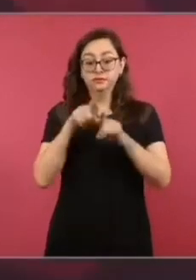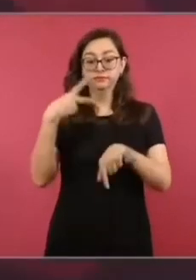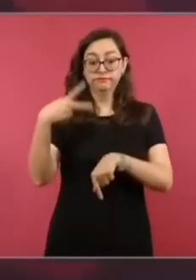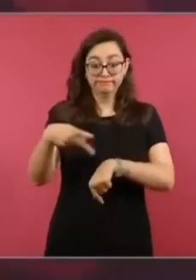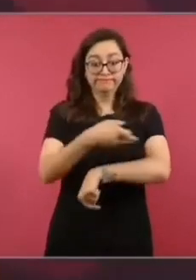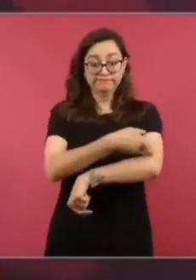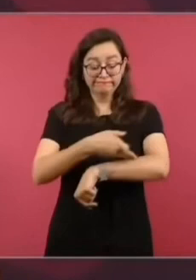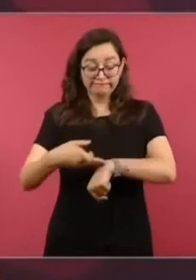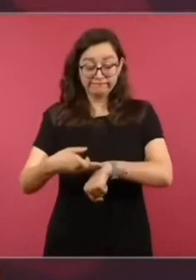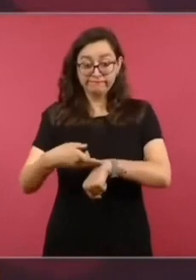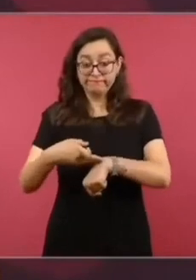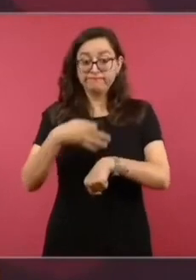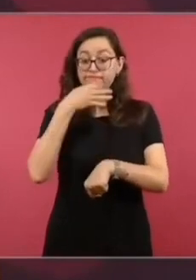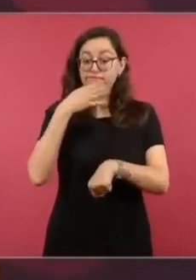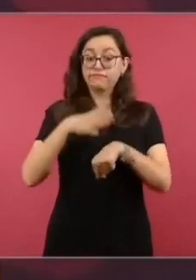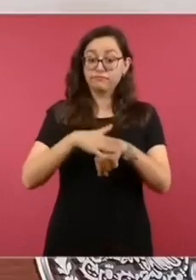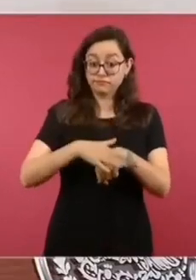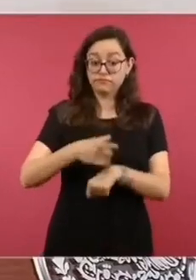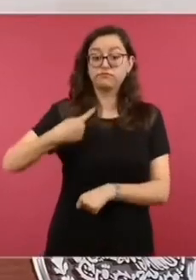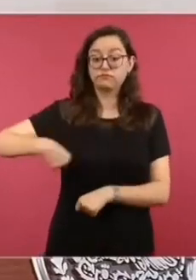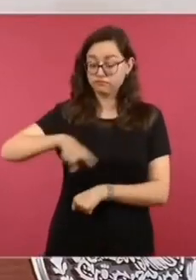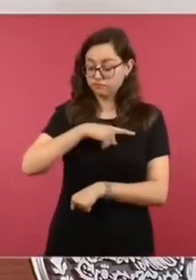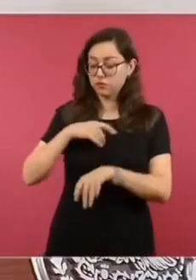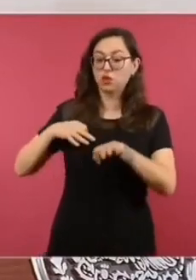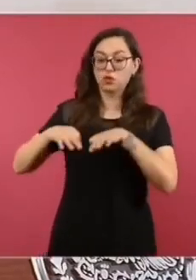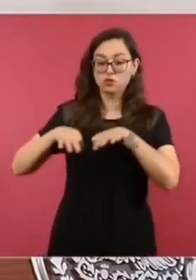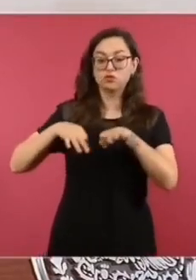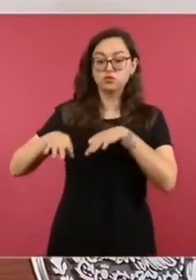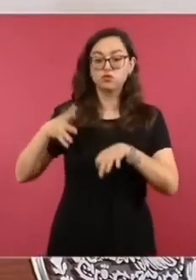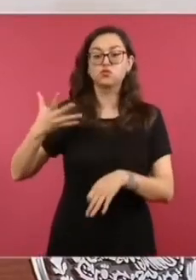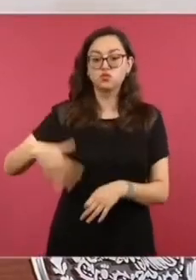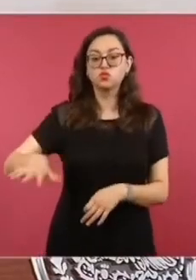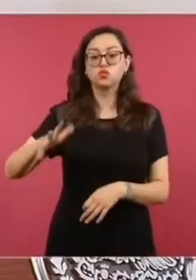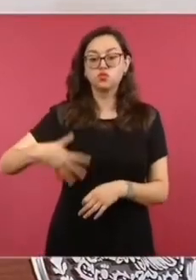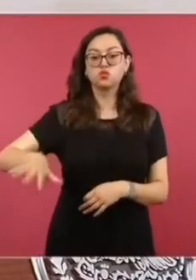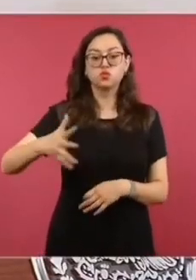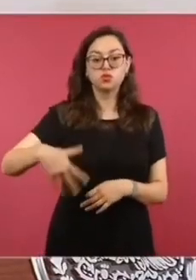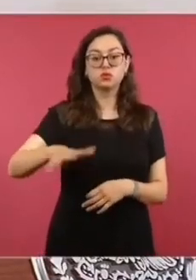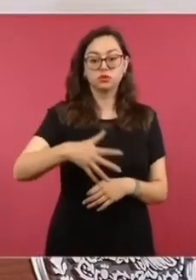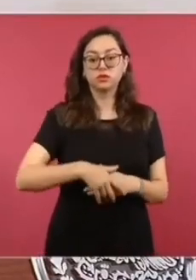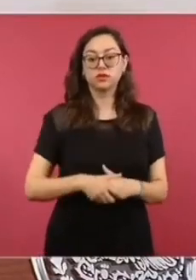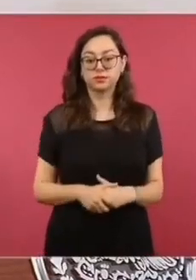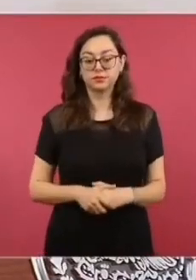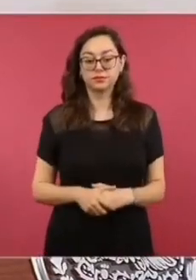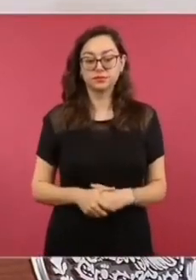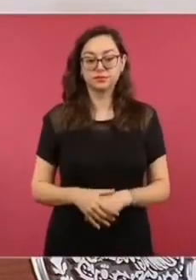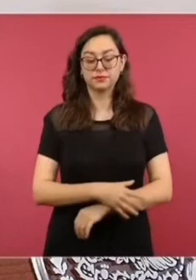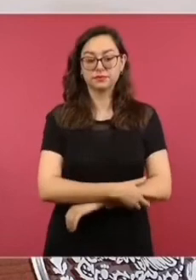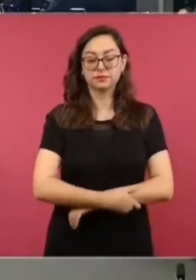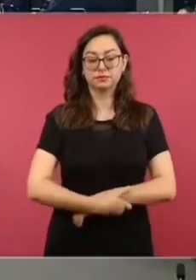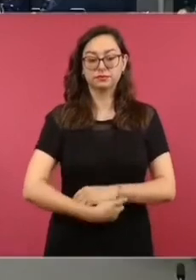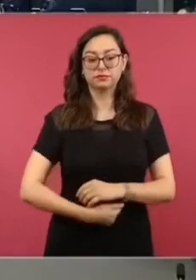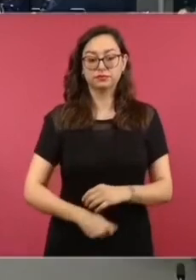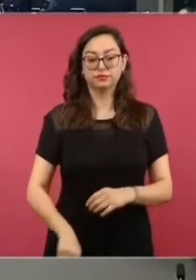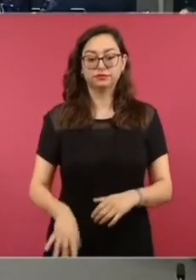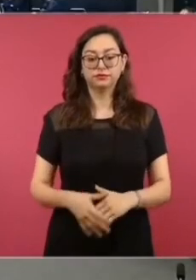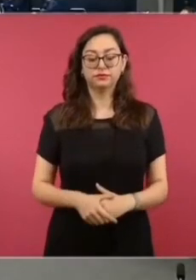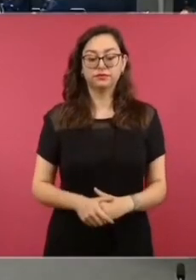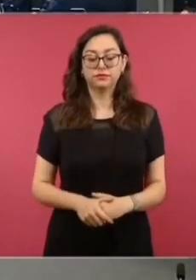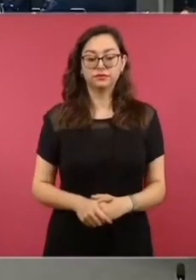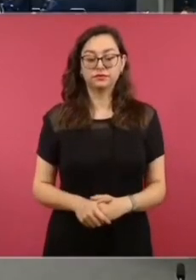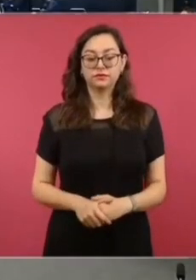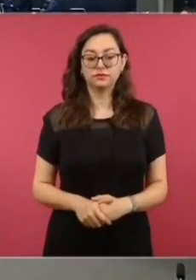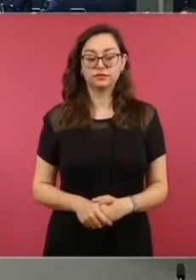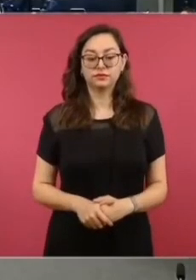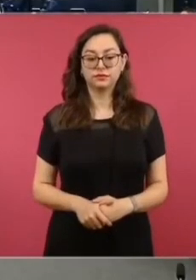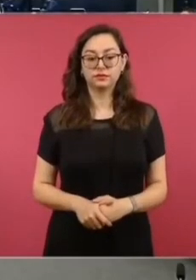que se está haciendo la búsqueda y estamos actuando. ¿Ya